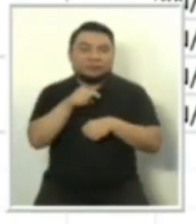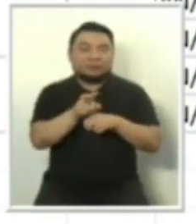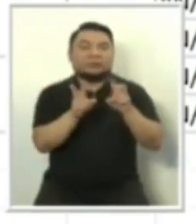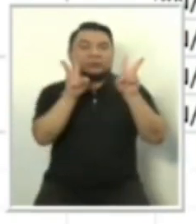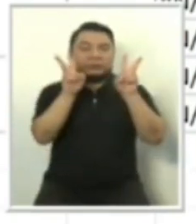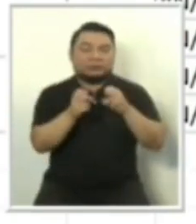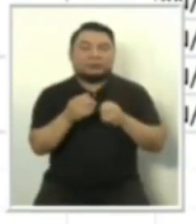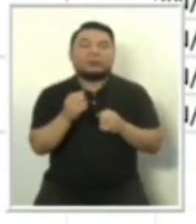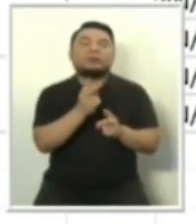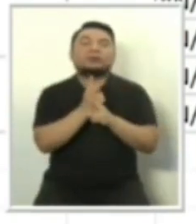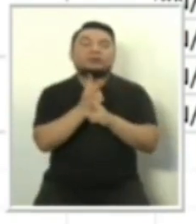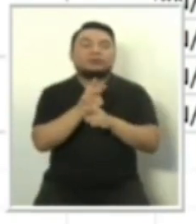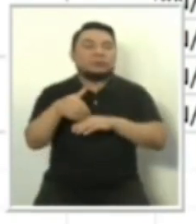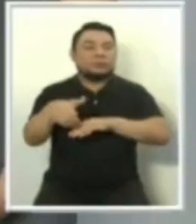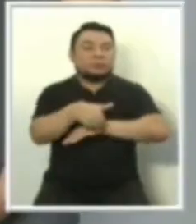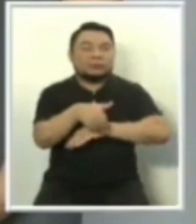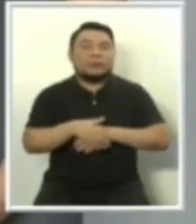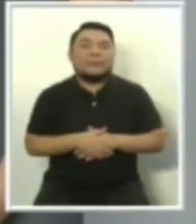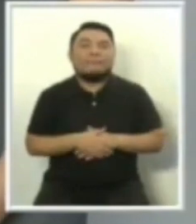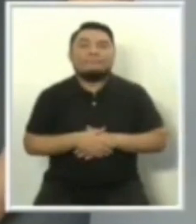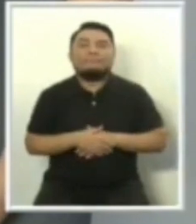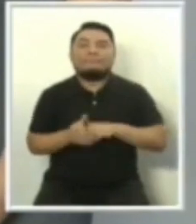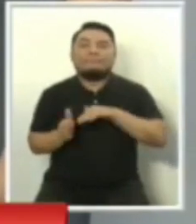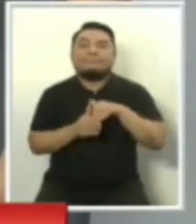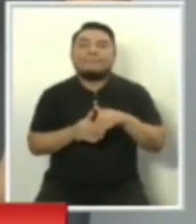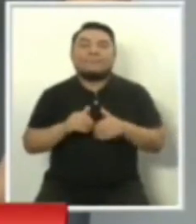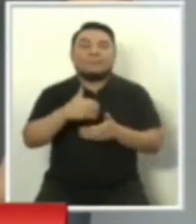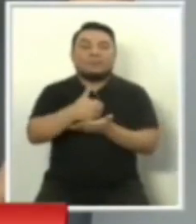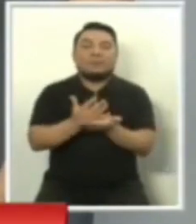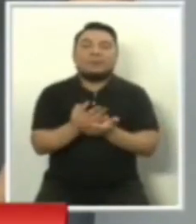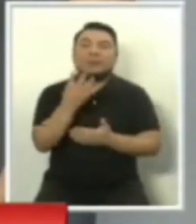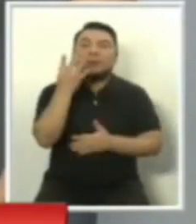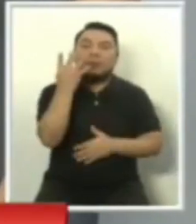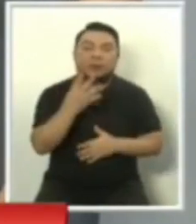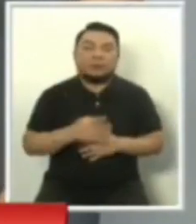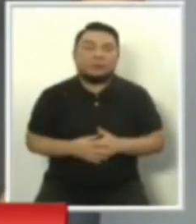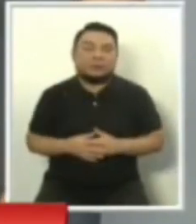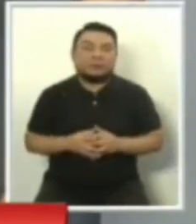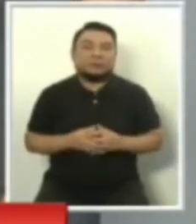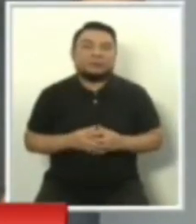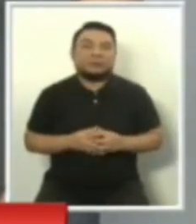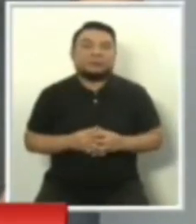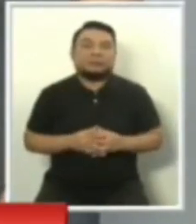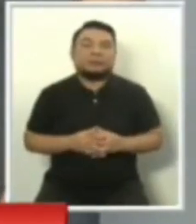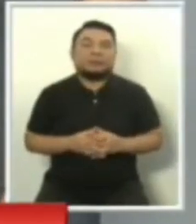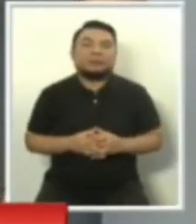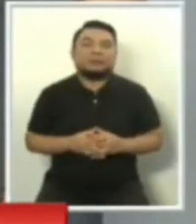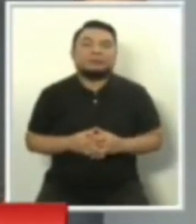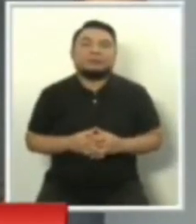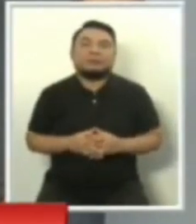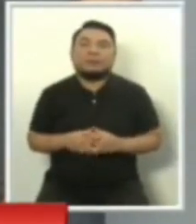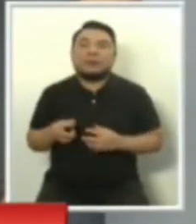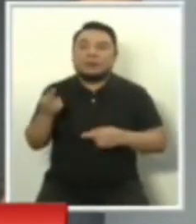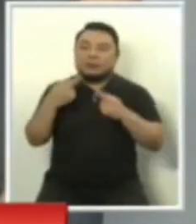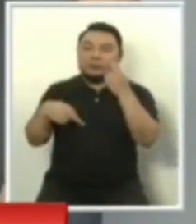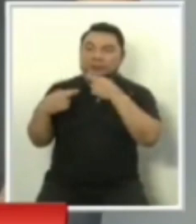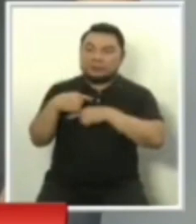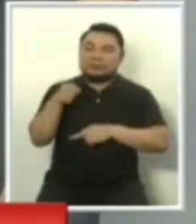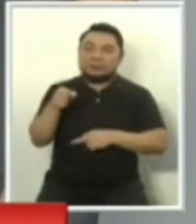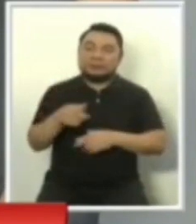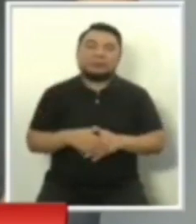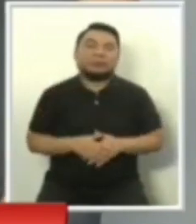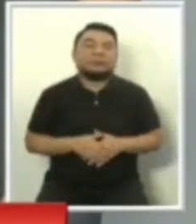de seguridad ciudadana. Vamos al bloque 4, al bloque 4 de esta primera fecha y volvemos, milagros, a